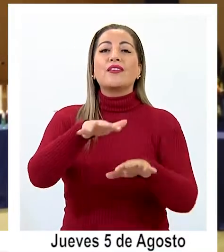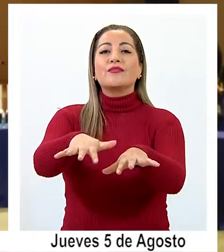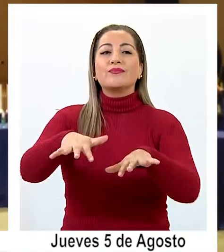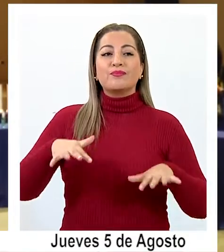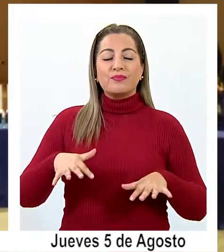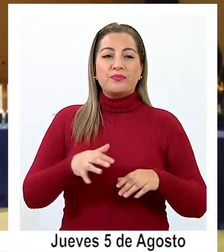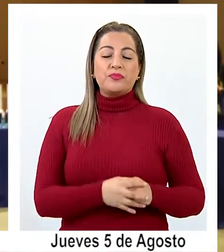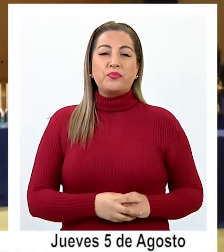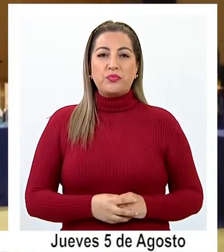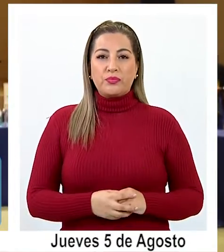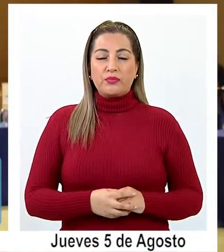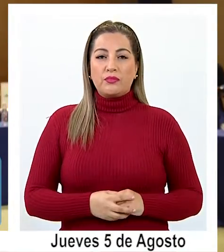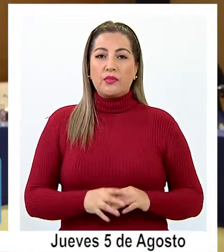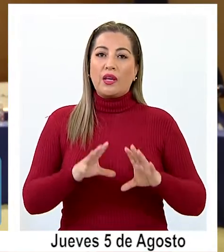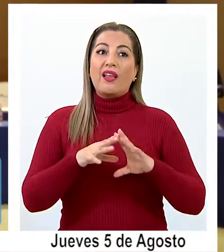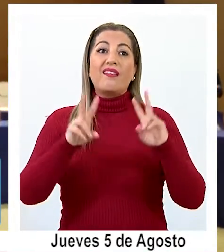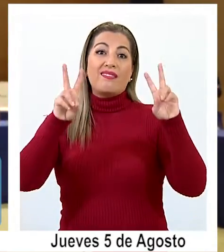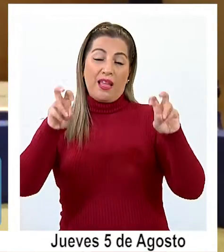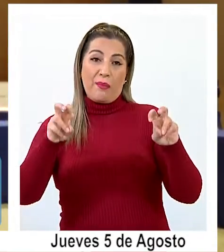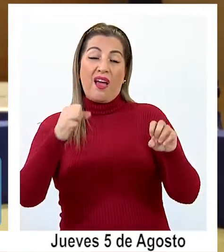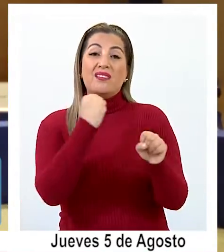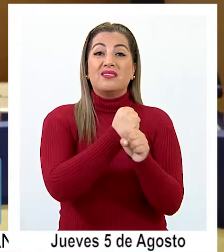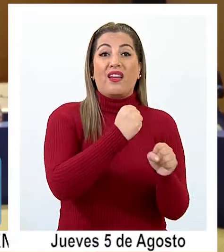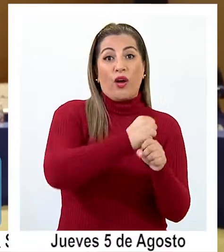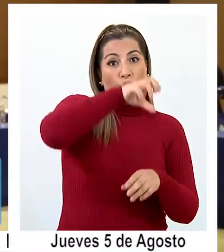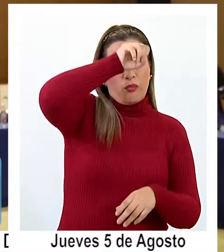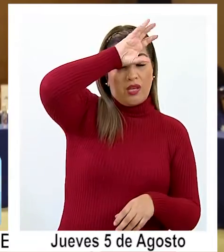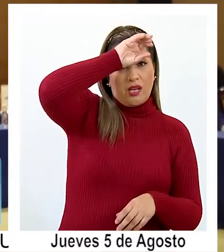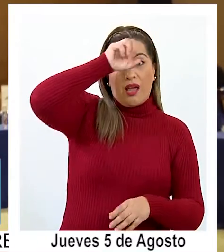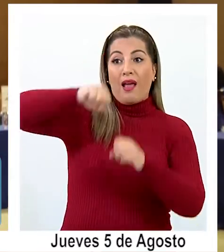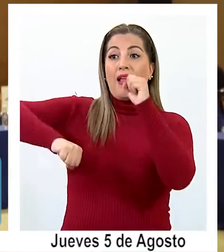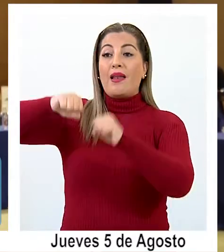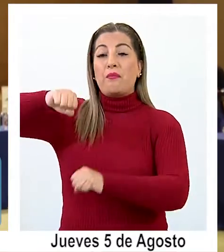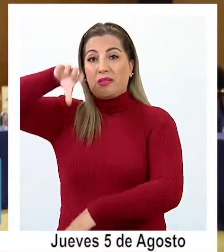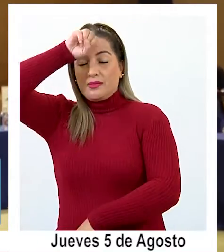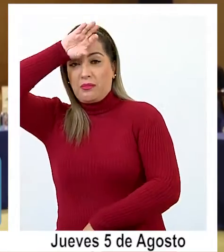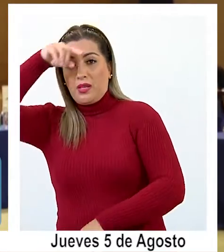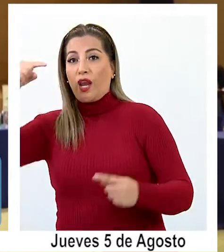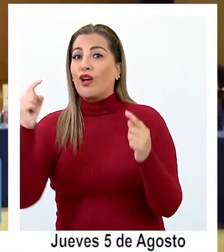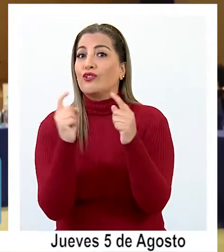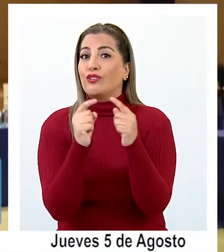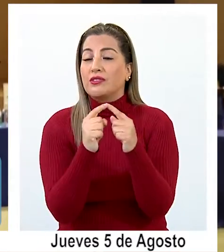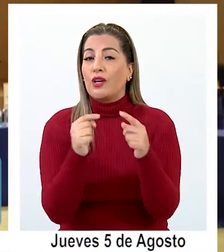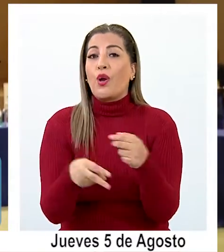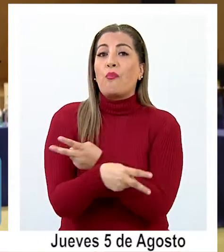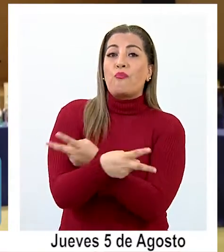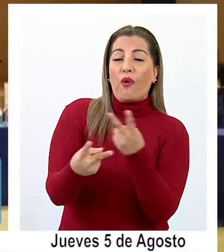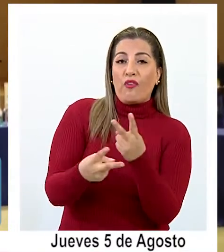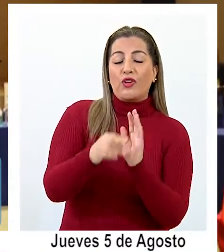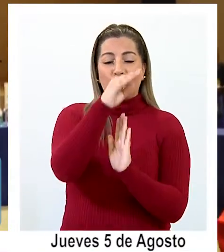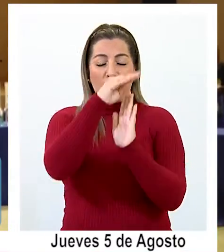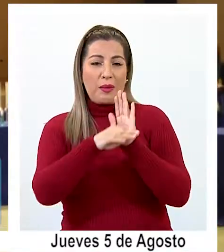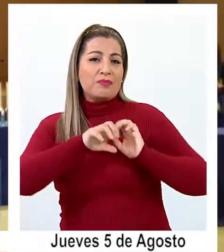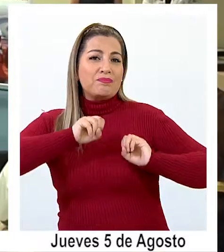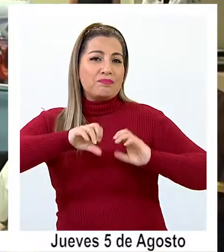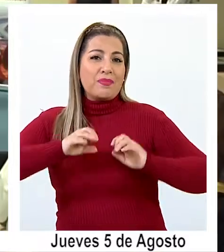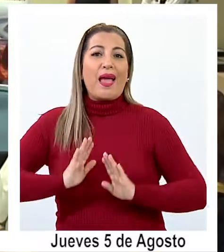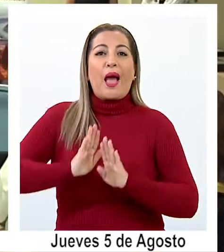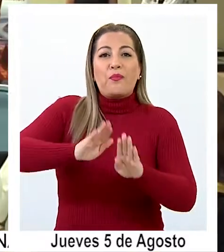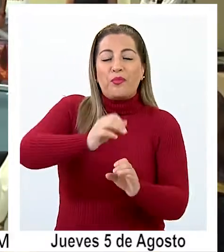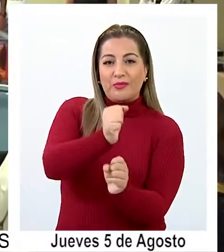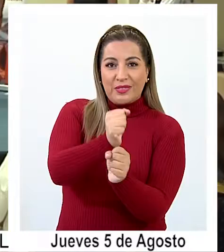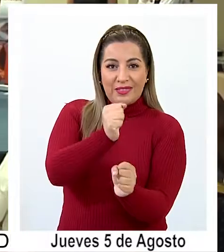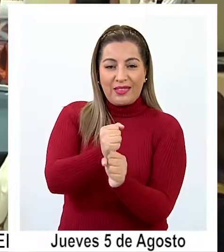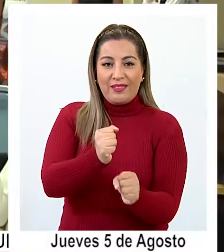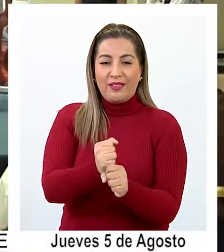conectar al mundo de la minería, con el mundo de los proveedores mineros, conectar al sector público con sus programas de capacitación y de apoyo al